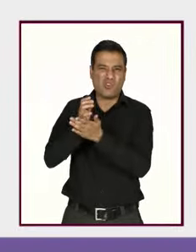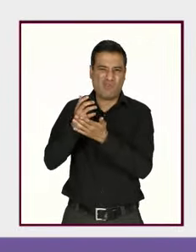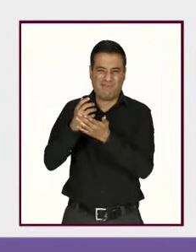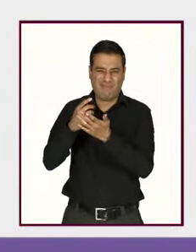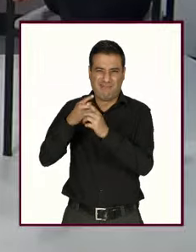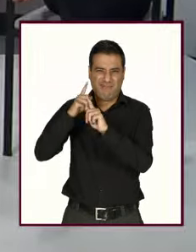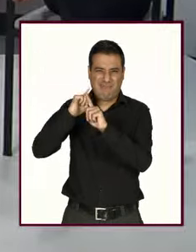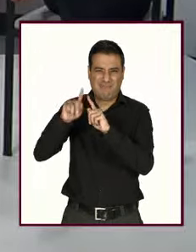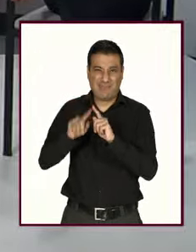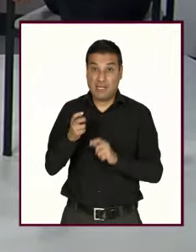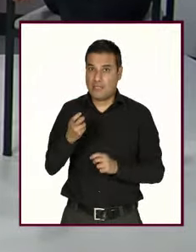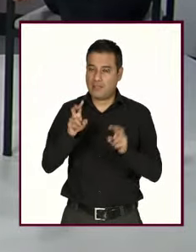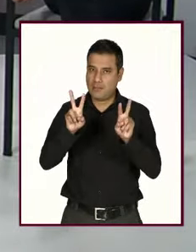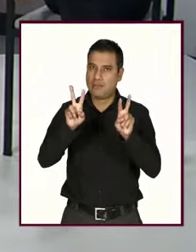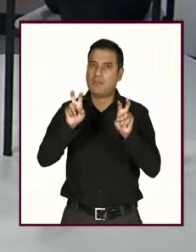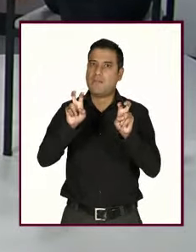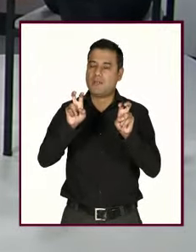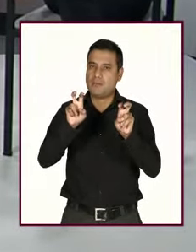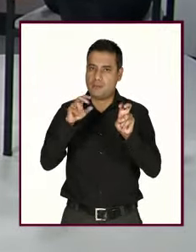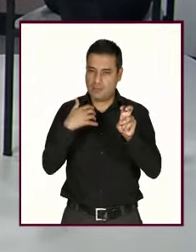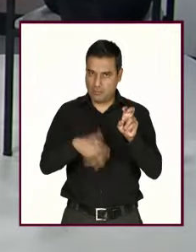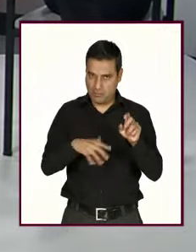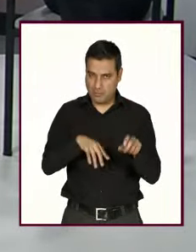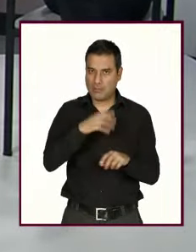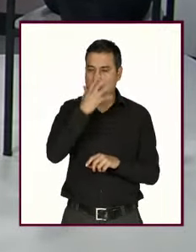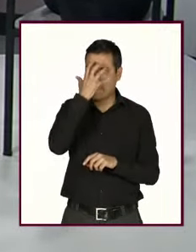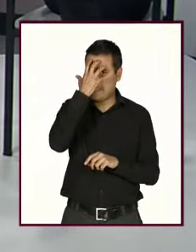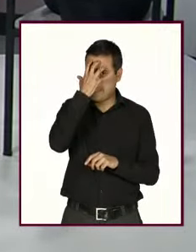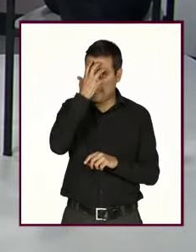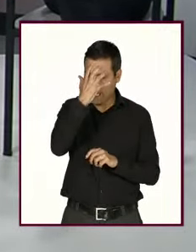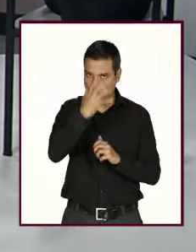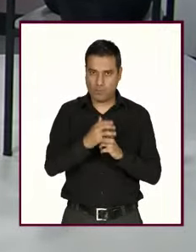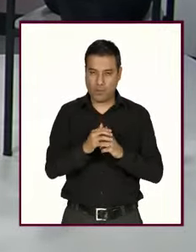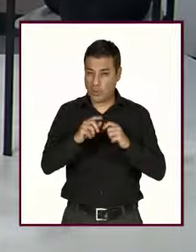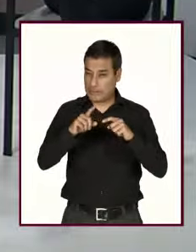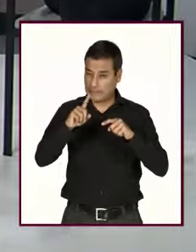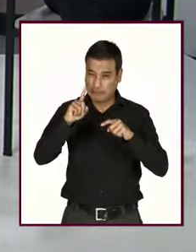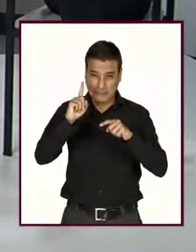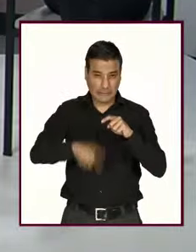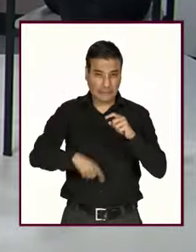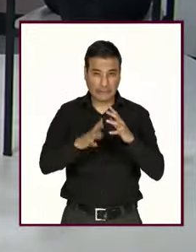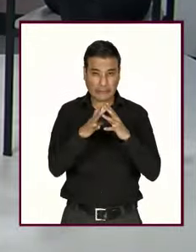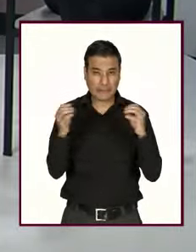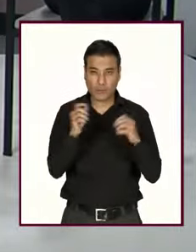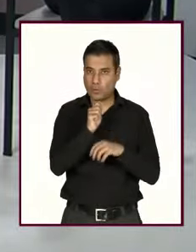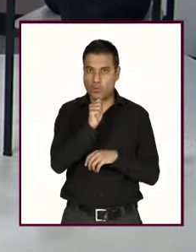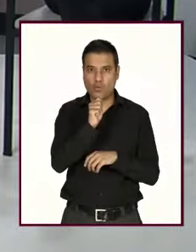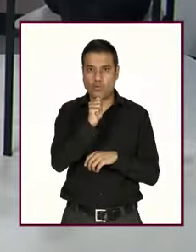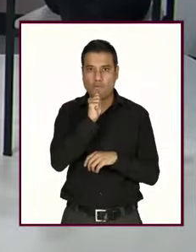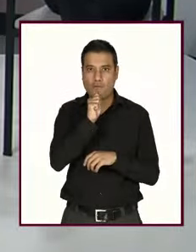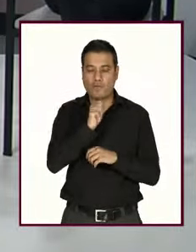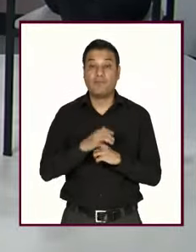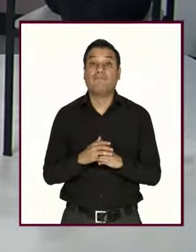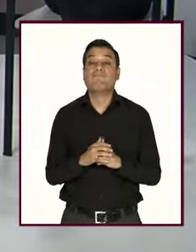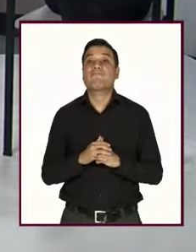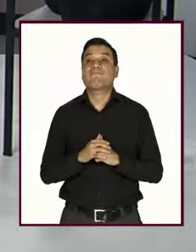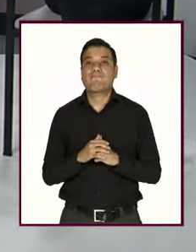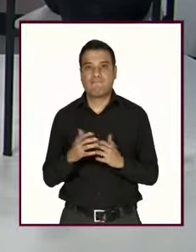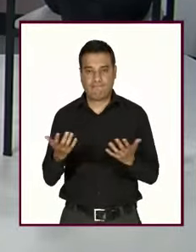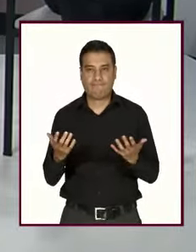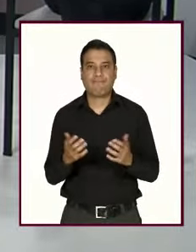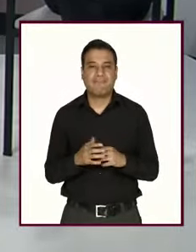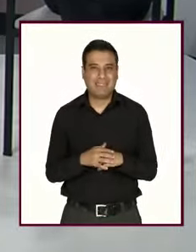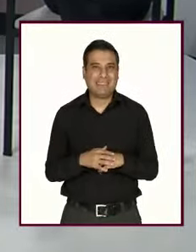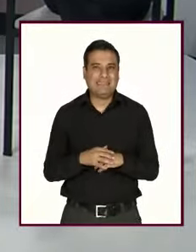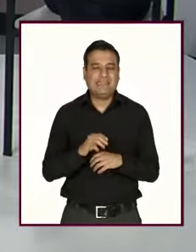son un tema relevante y que no hemos logrado atacar de todo. Bueno, pues sí, efectivamente, este es el